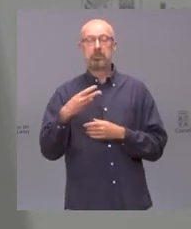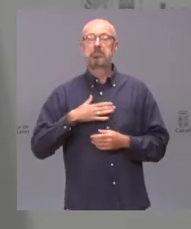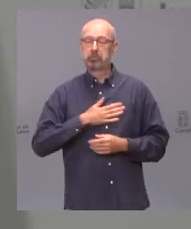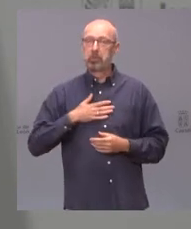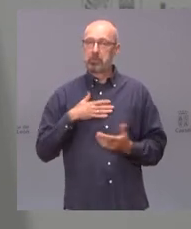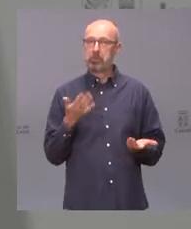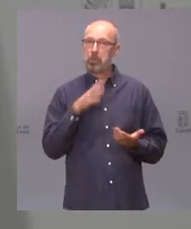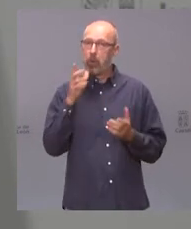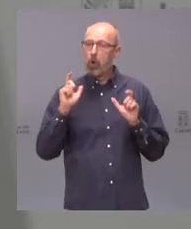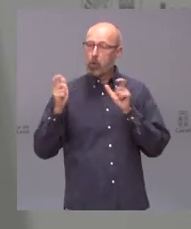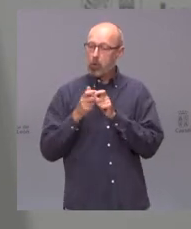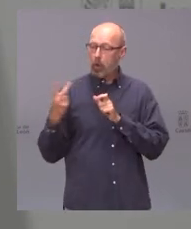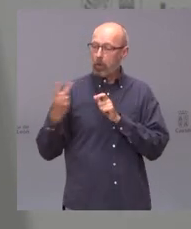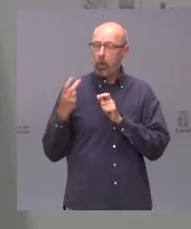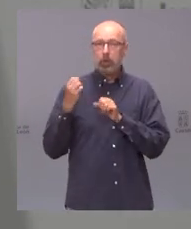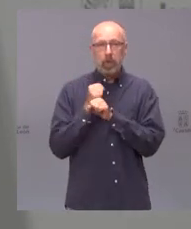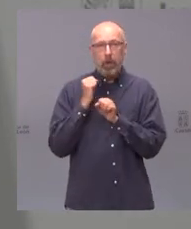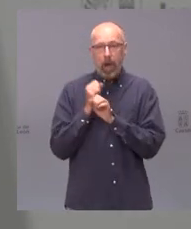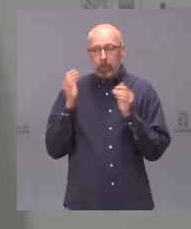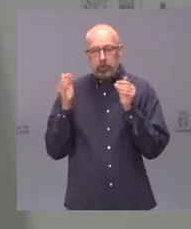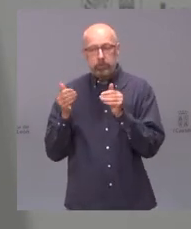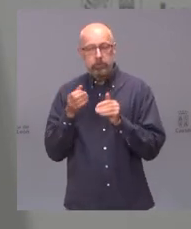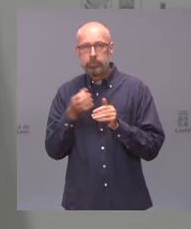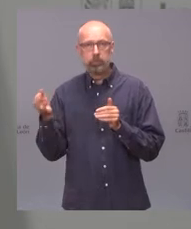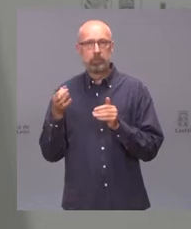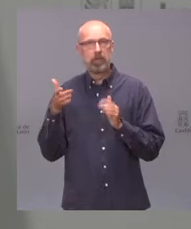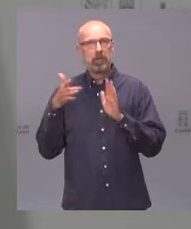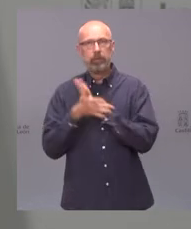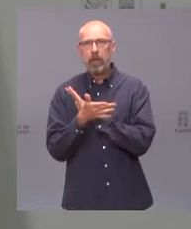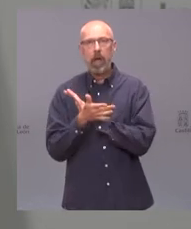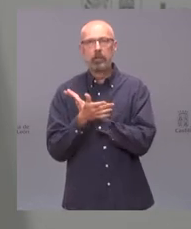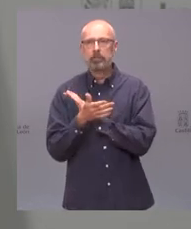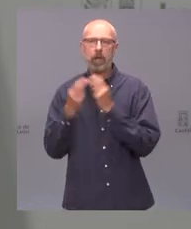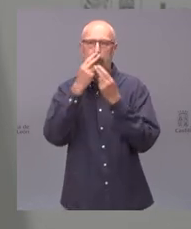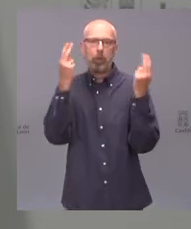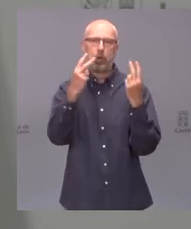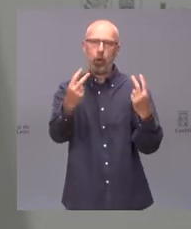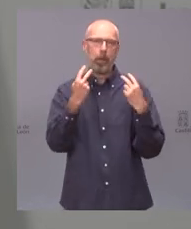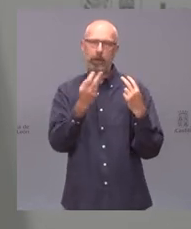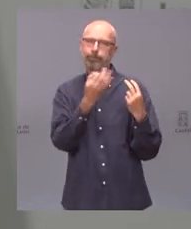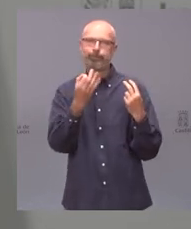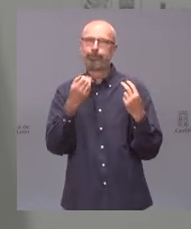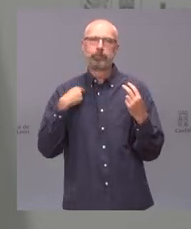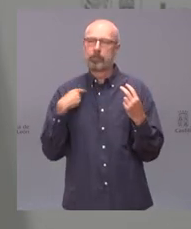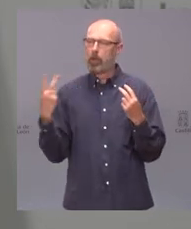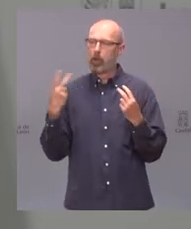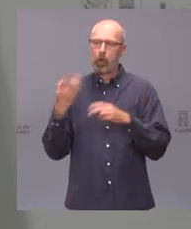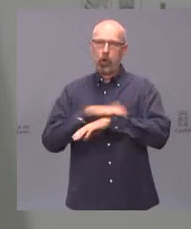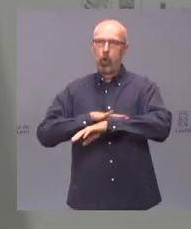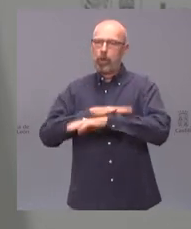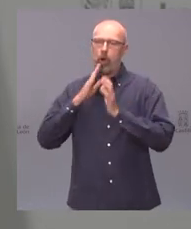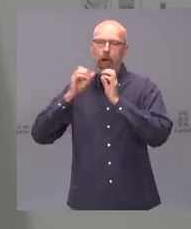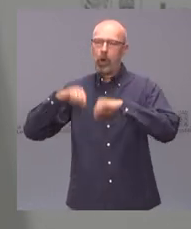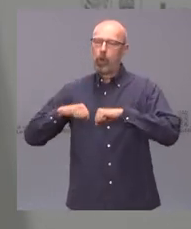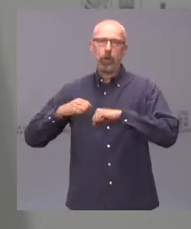reunión por esta reunión de trabajo que ratifica públicamente una vez más que las cosas van bien en el acuerdo de